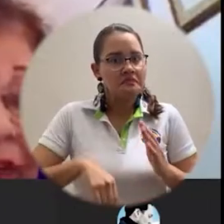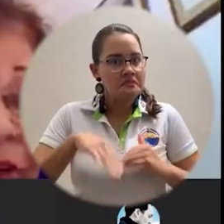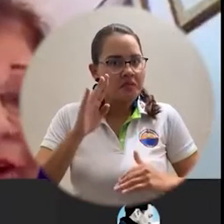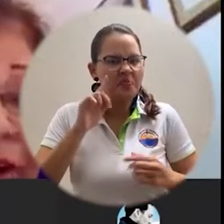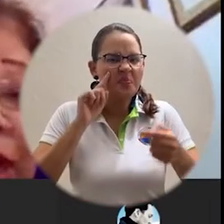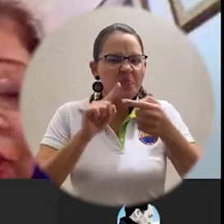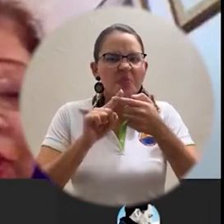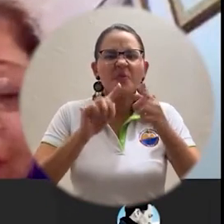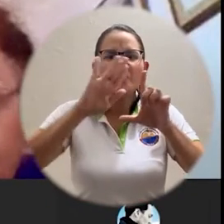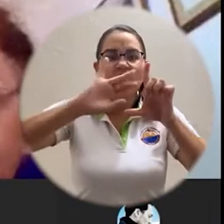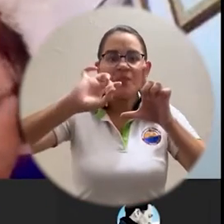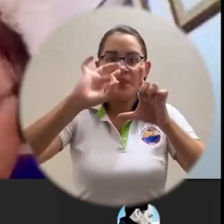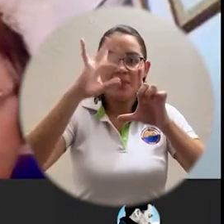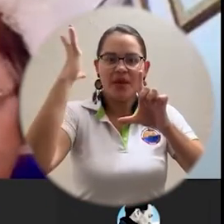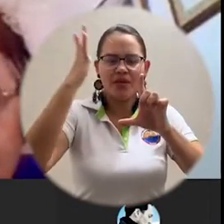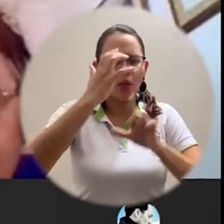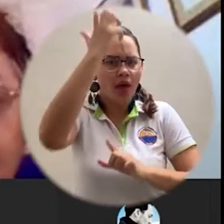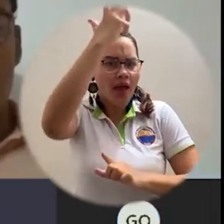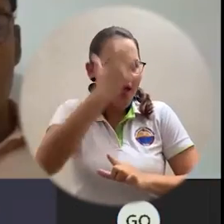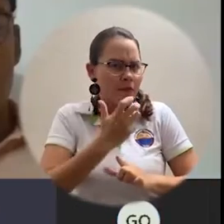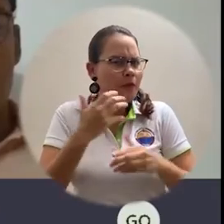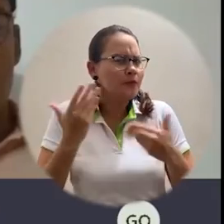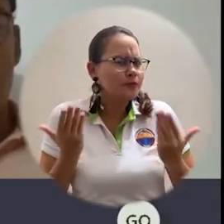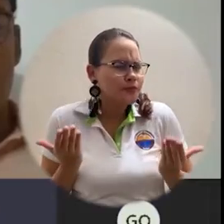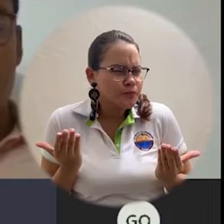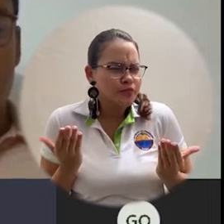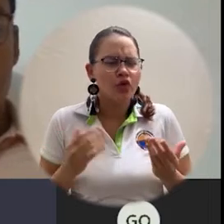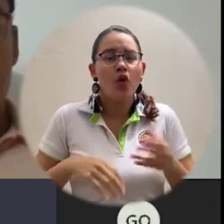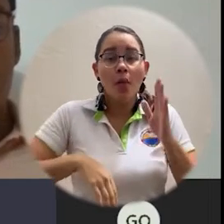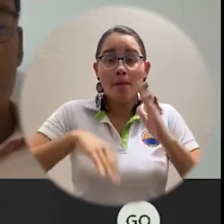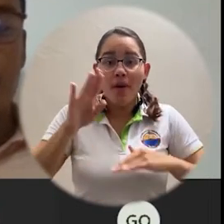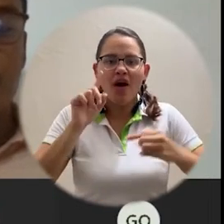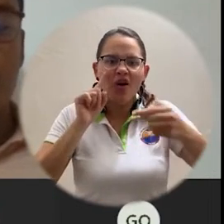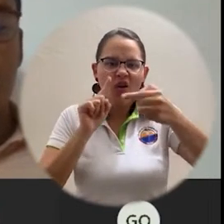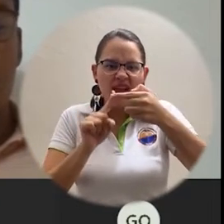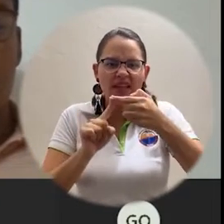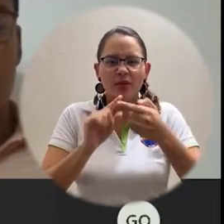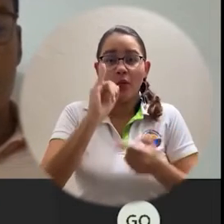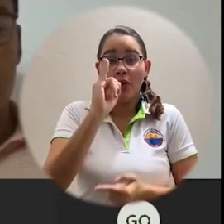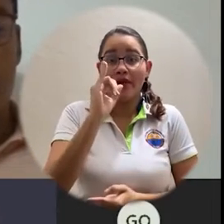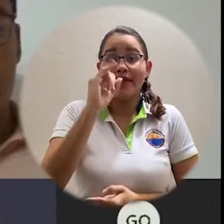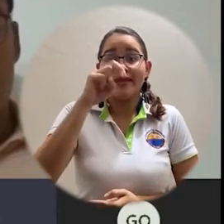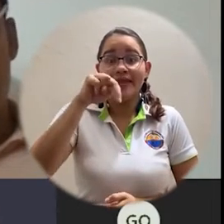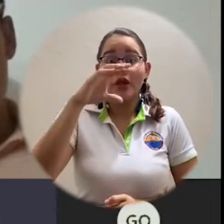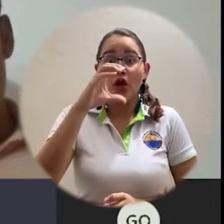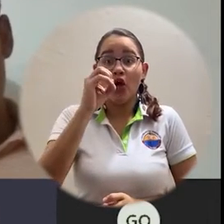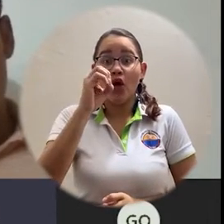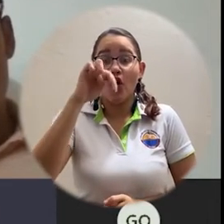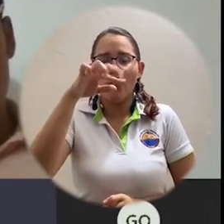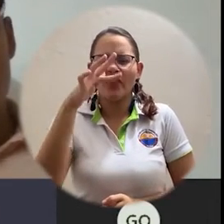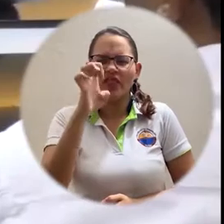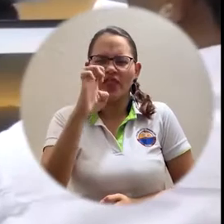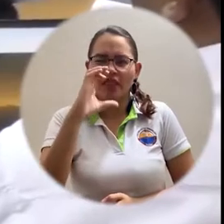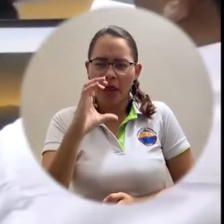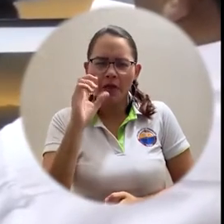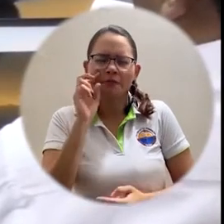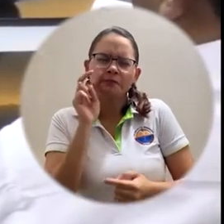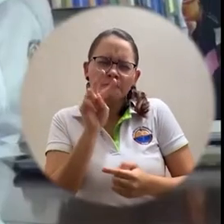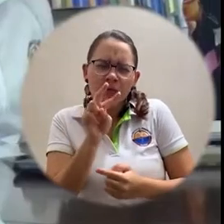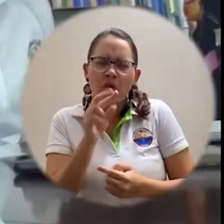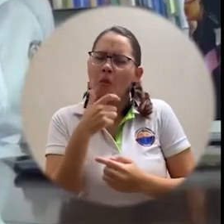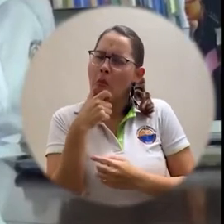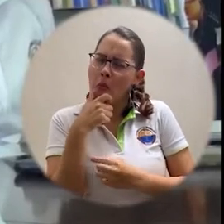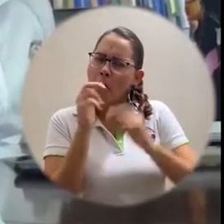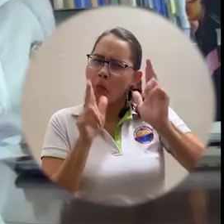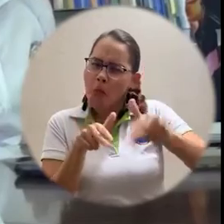En una visita virtual de evaluación, el Instituto Colombiano de Normas Técnicas y Certificación ICONTEC calificó como positiva la